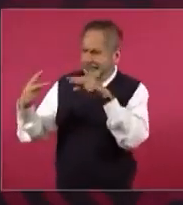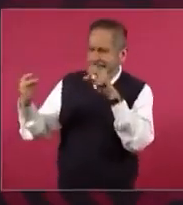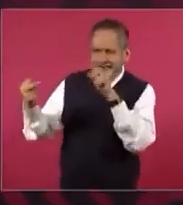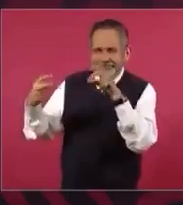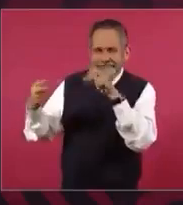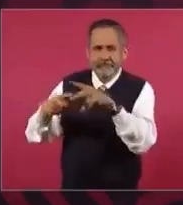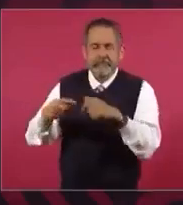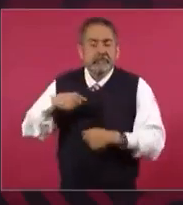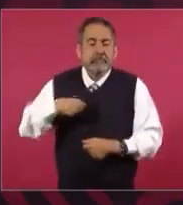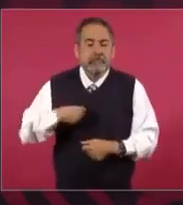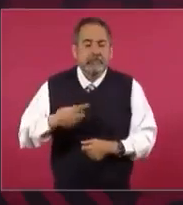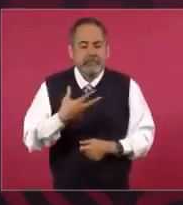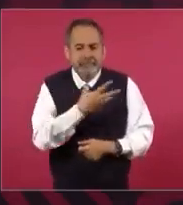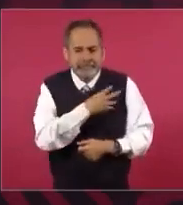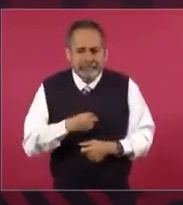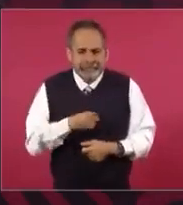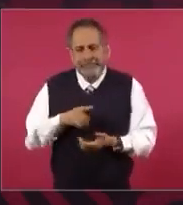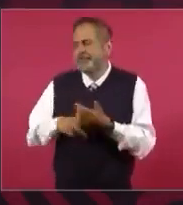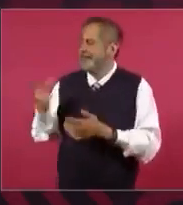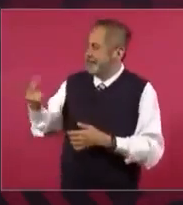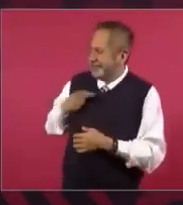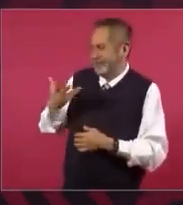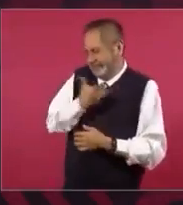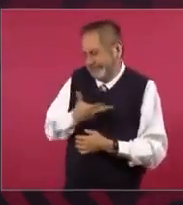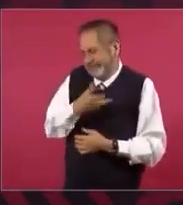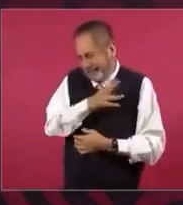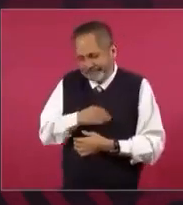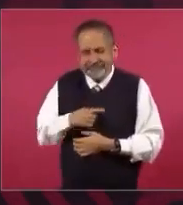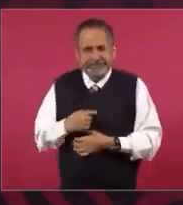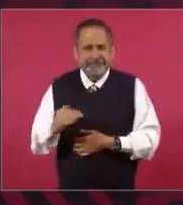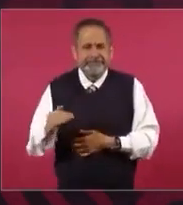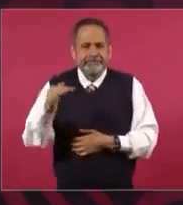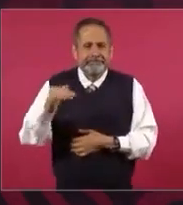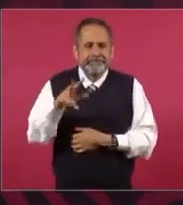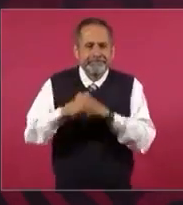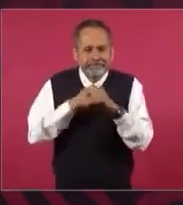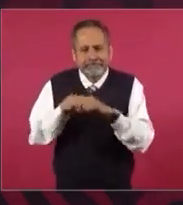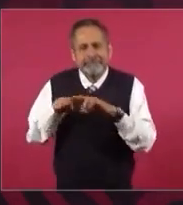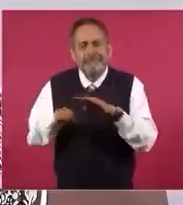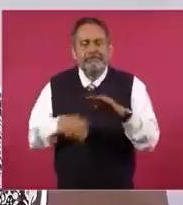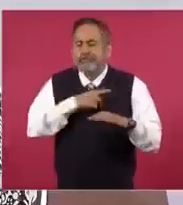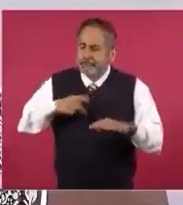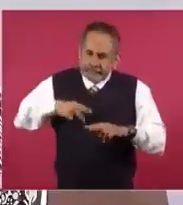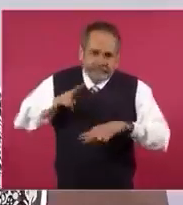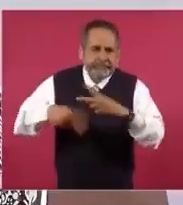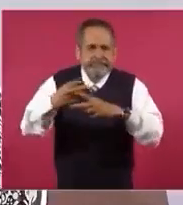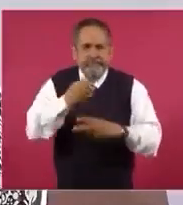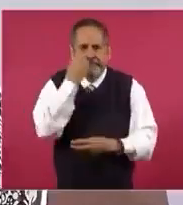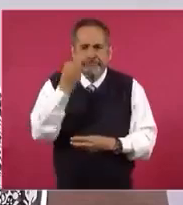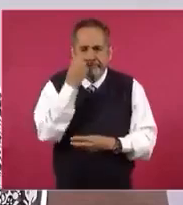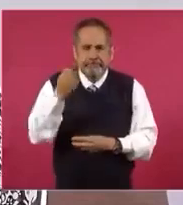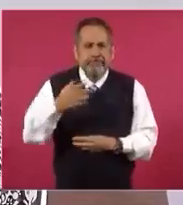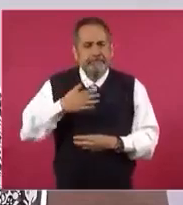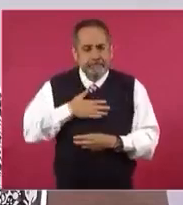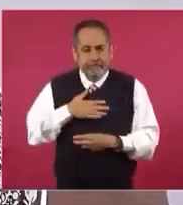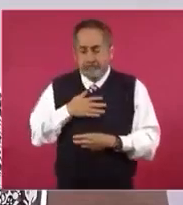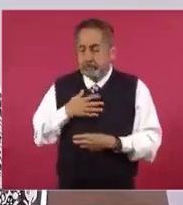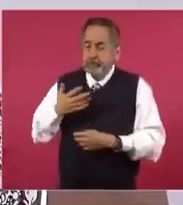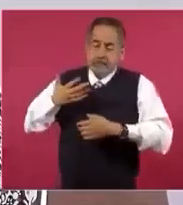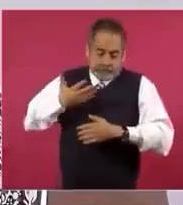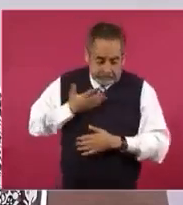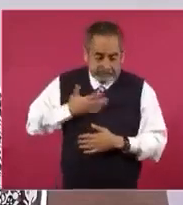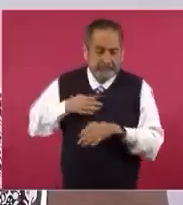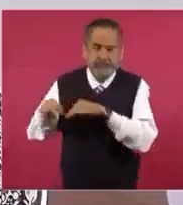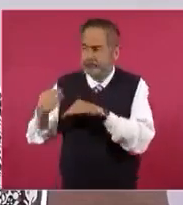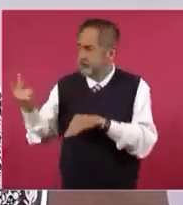puedo hacer porque yo tengo un hijo, bueno, tenemos un hijo, que es menor de edad y tiene que ir a la escuela, me queda un trabajo, nos queda un